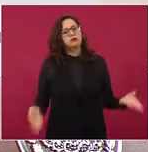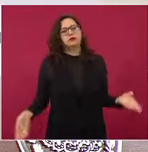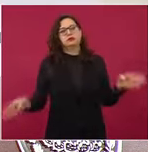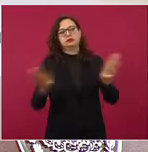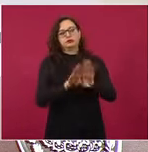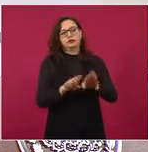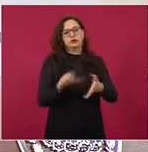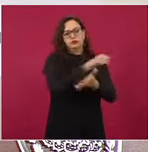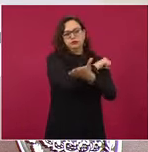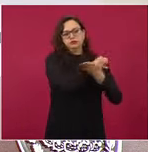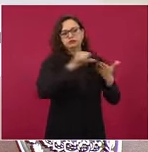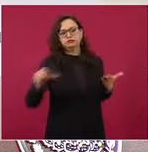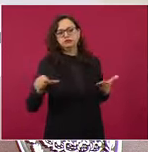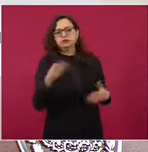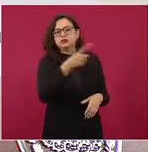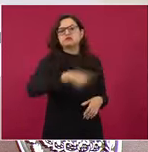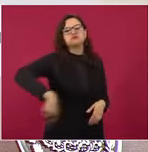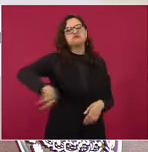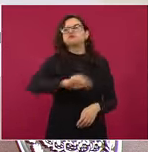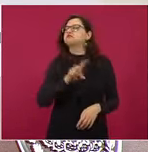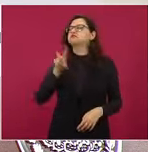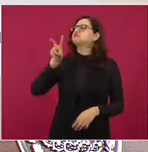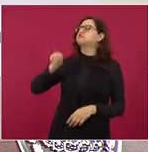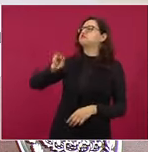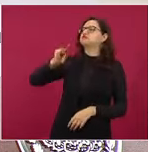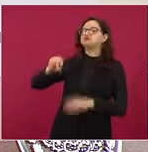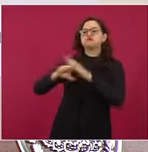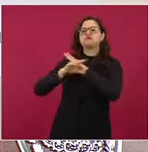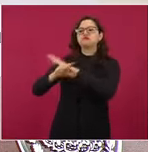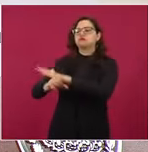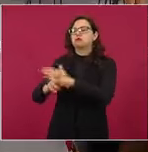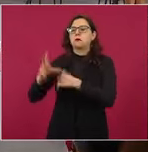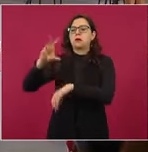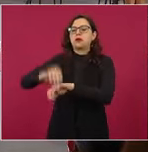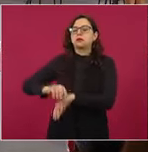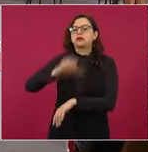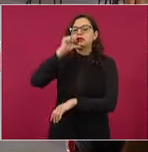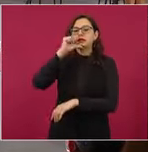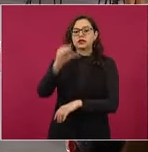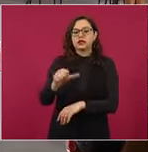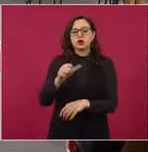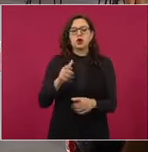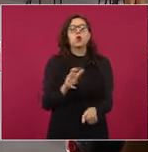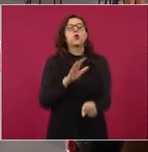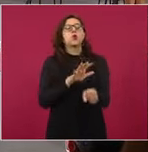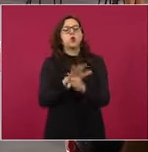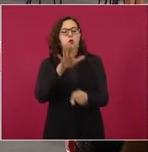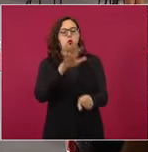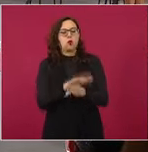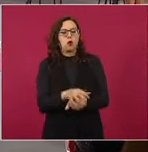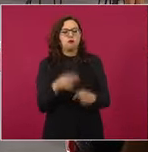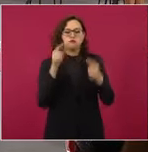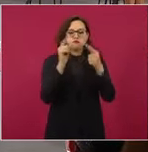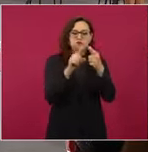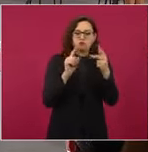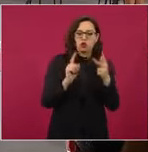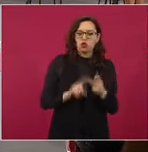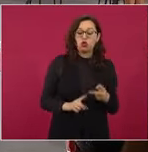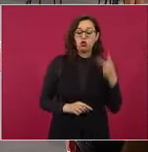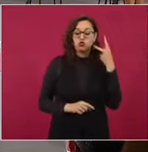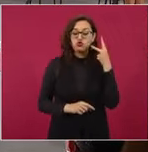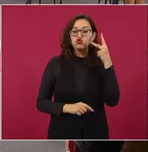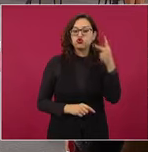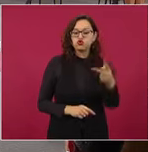quieren tapar el ojo al macho, como sucede en Alfayayutcán, Hidalgo, con